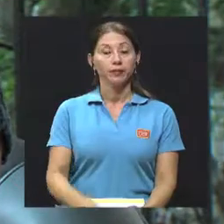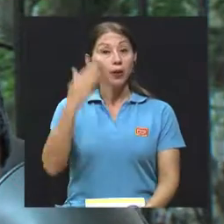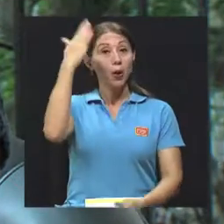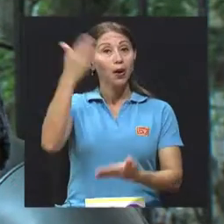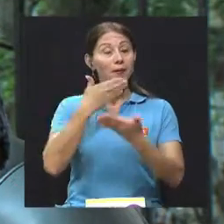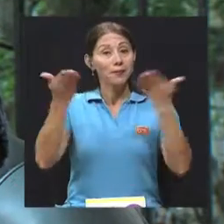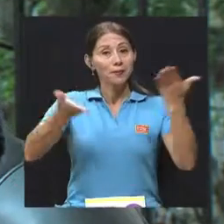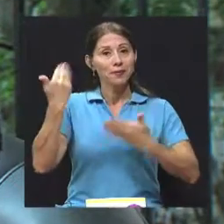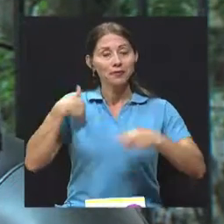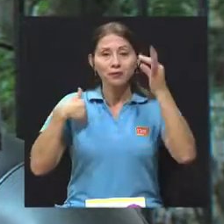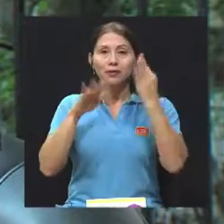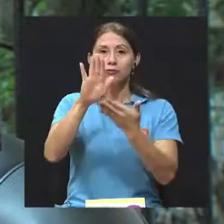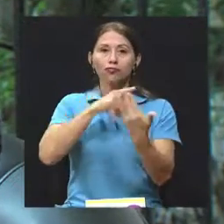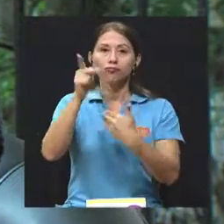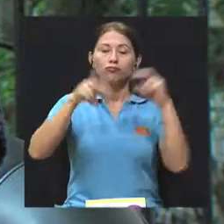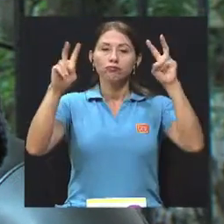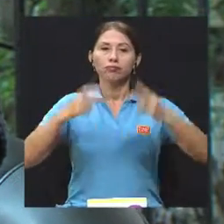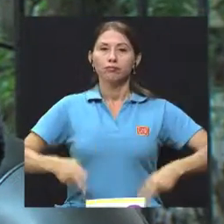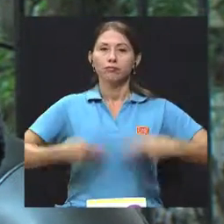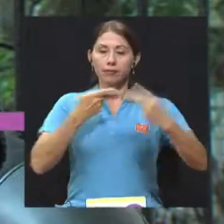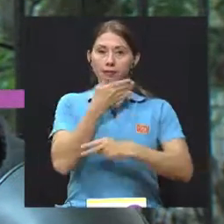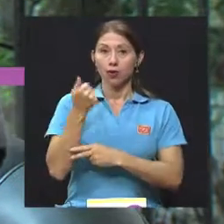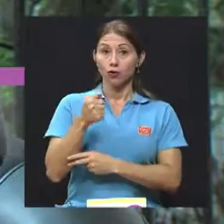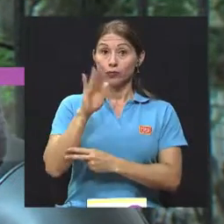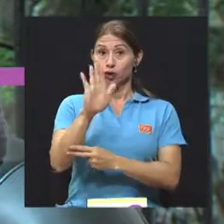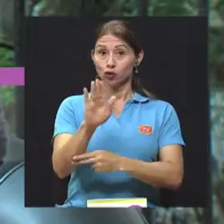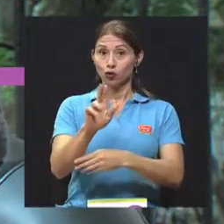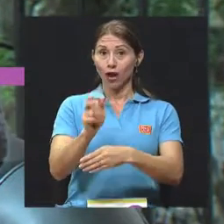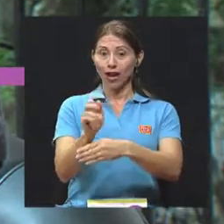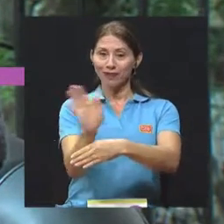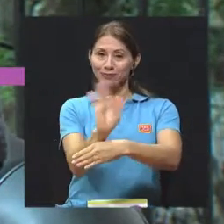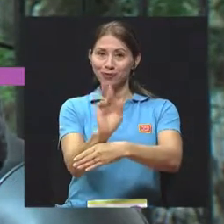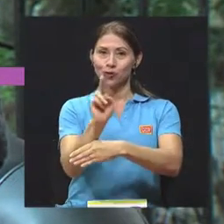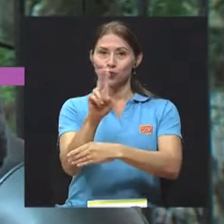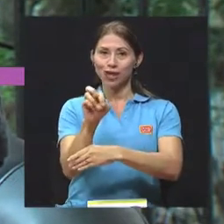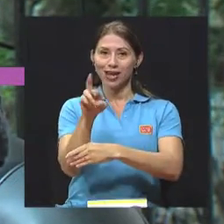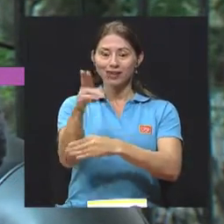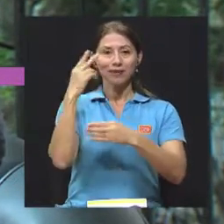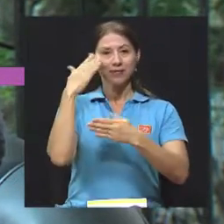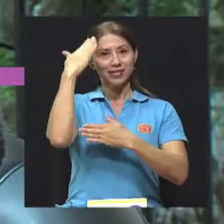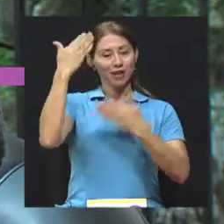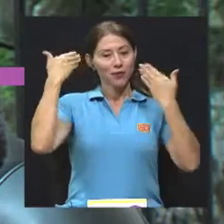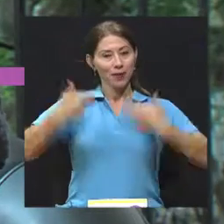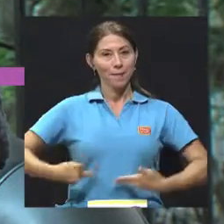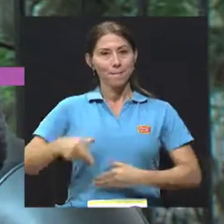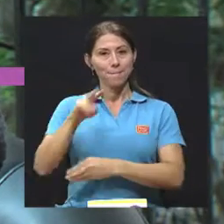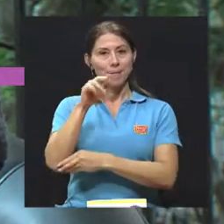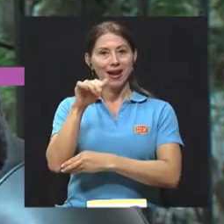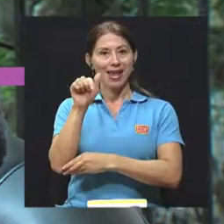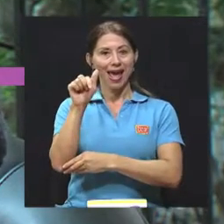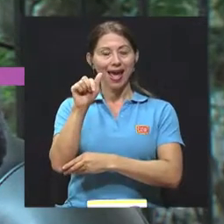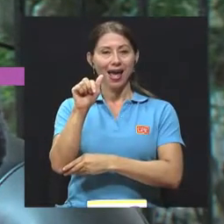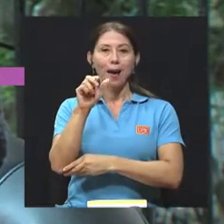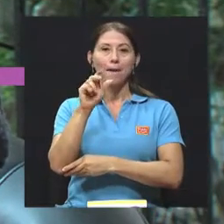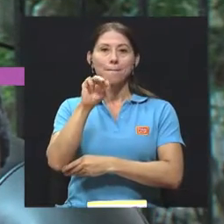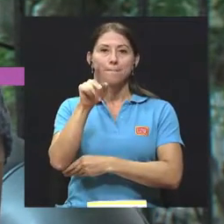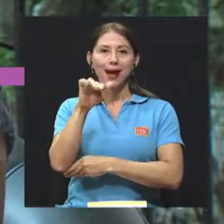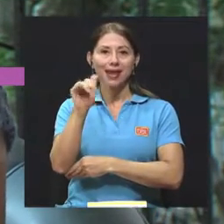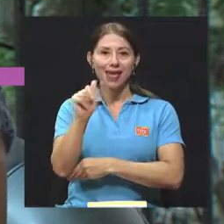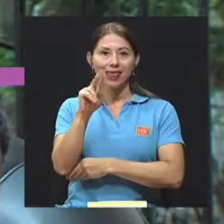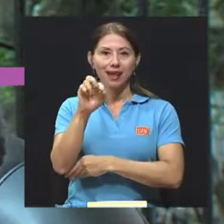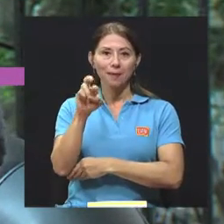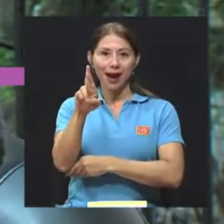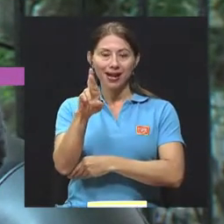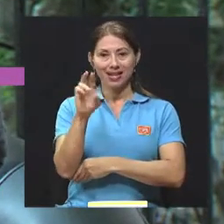Hola, bienvenido y bienvenida a su programa Vivir Mejor. Aquí por su canal UCR, les saluda María del Mar y Zaguirre Cedeño. Estaré con ustedes durante